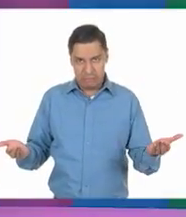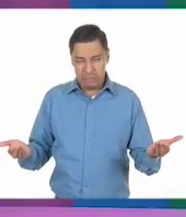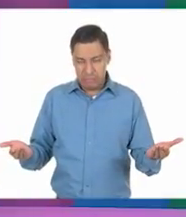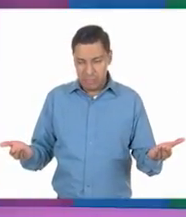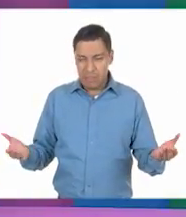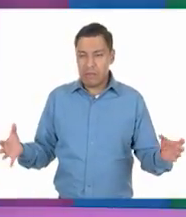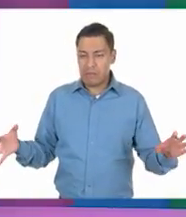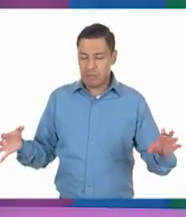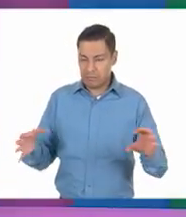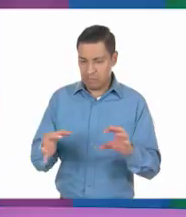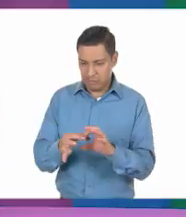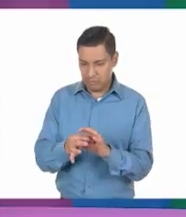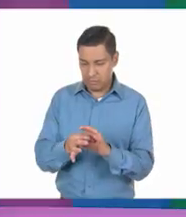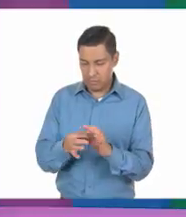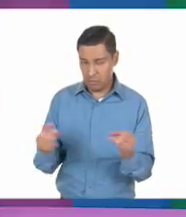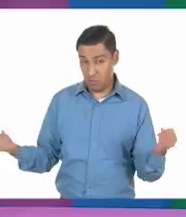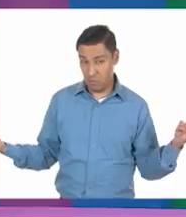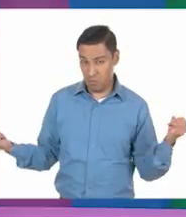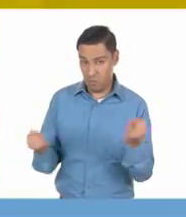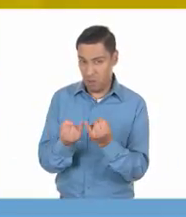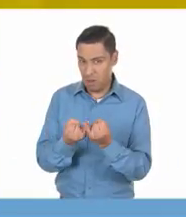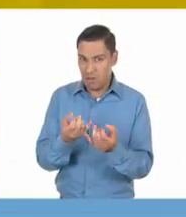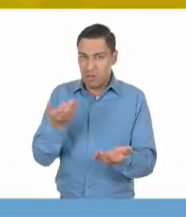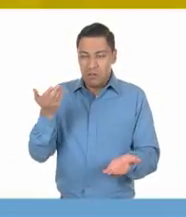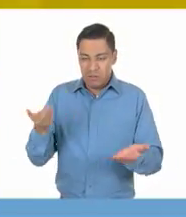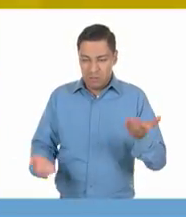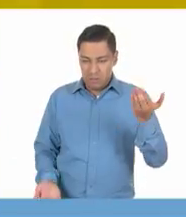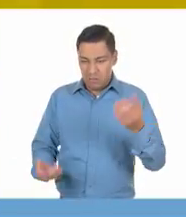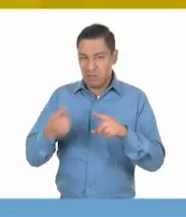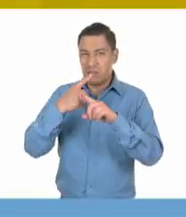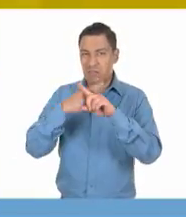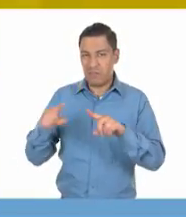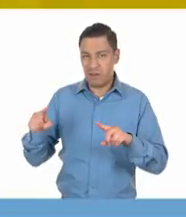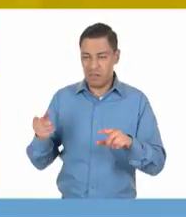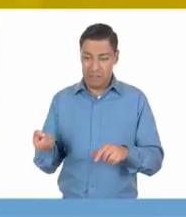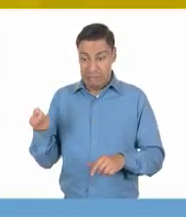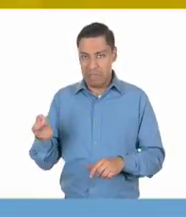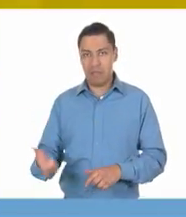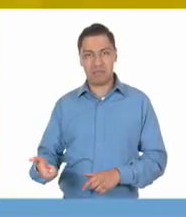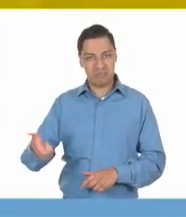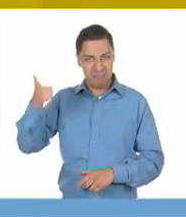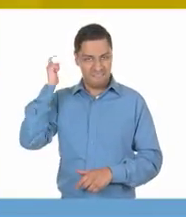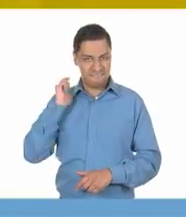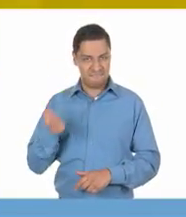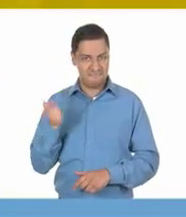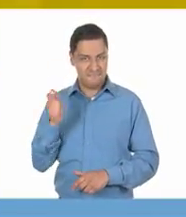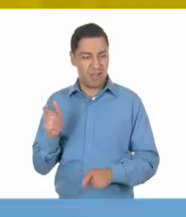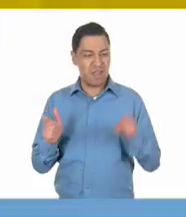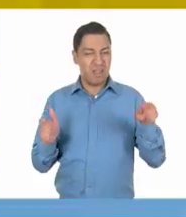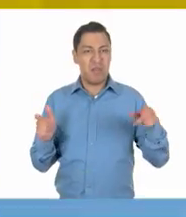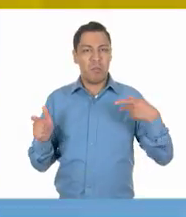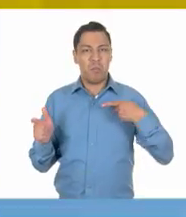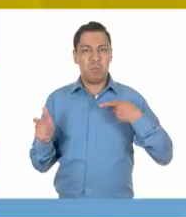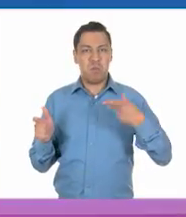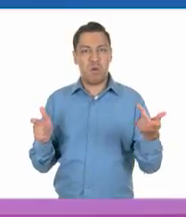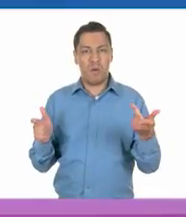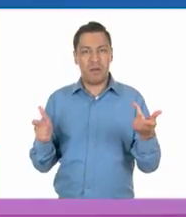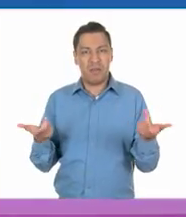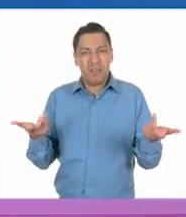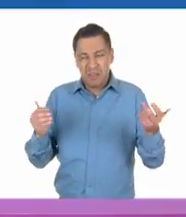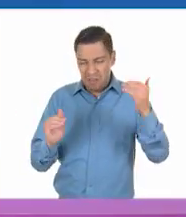buscar estrategias entre todos y todas. Así es. ¿Y qué estrategias propondrían para afrontar este desafío?